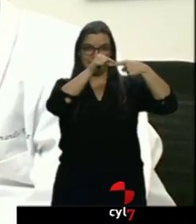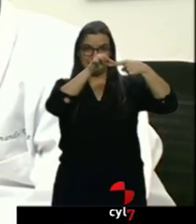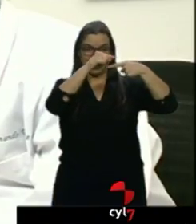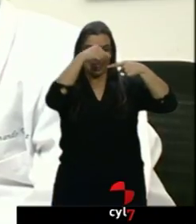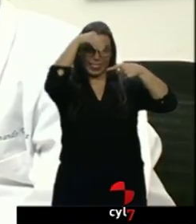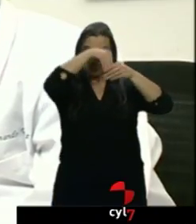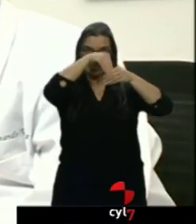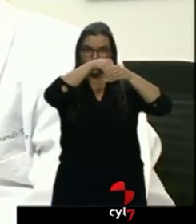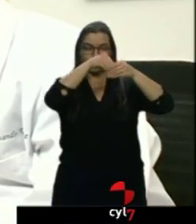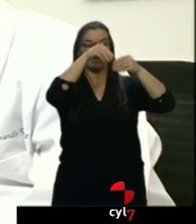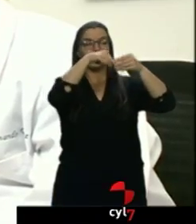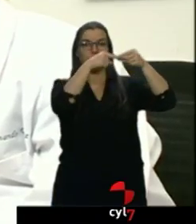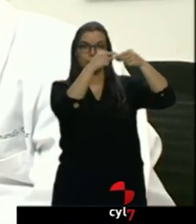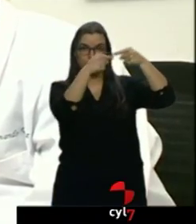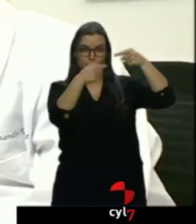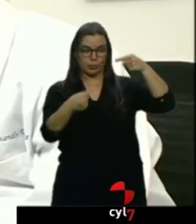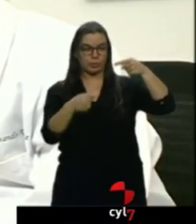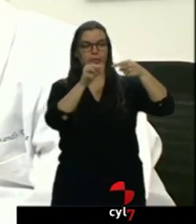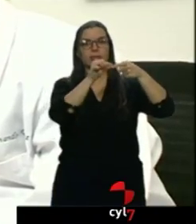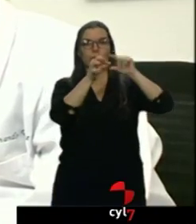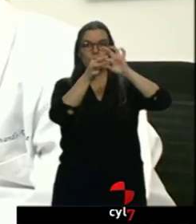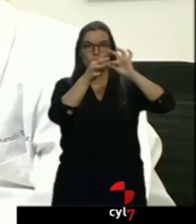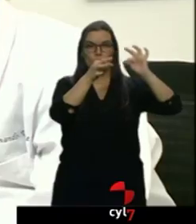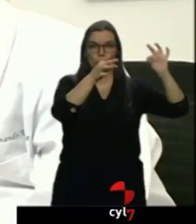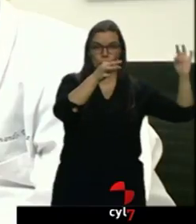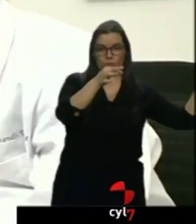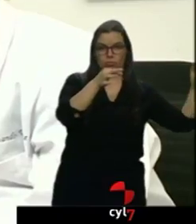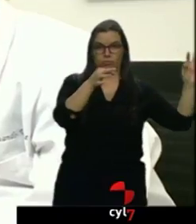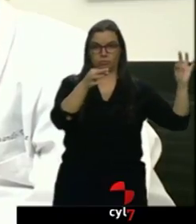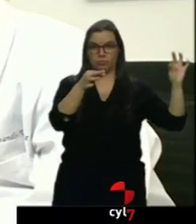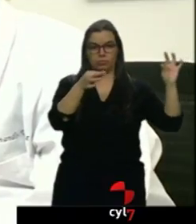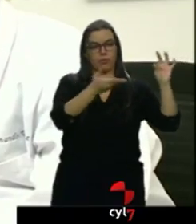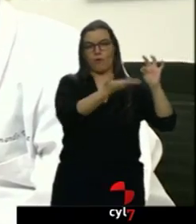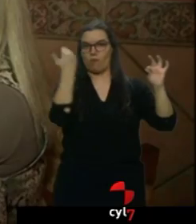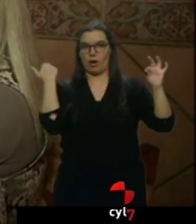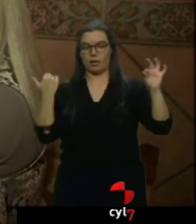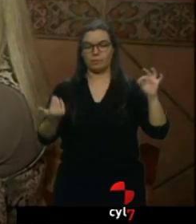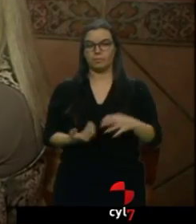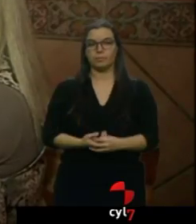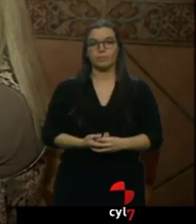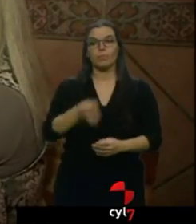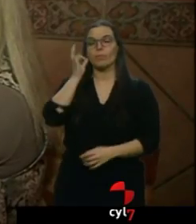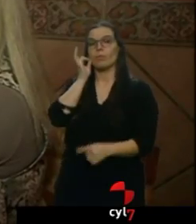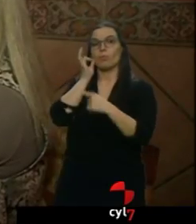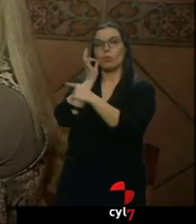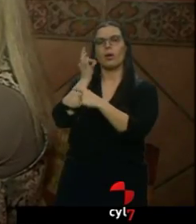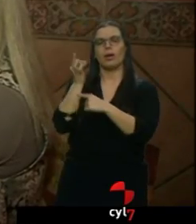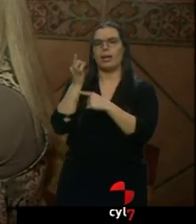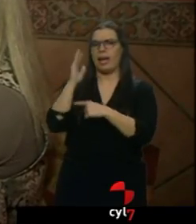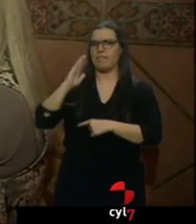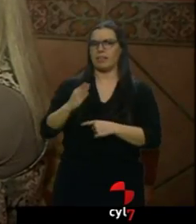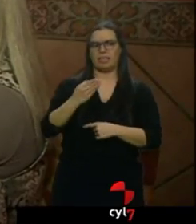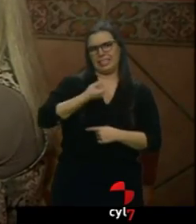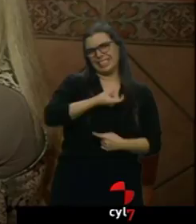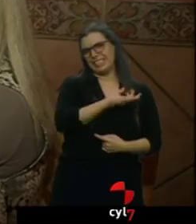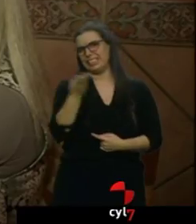implante y al tirar de ella sale el resto del implante que pudiera estar aquí. María Eugenia es una de las cientos de afectadas.